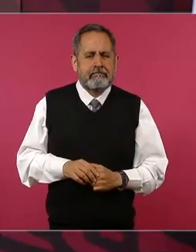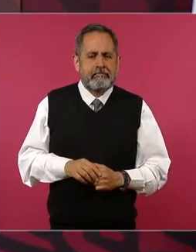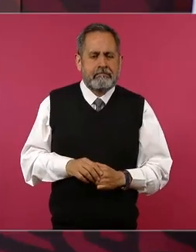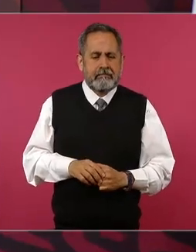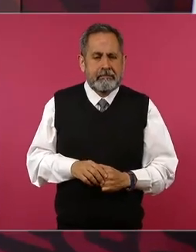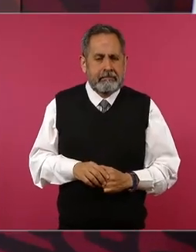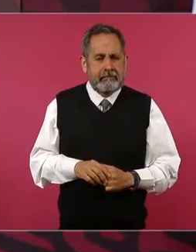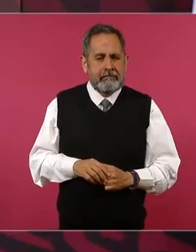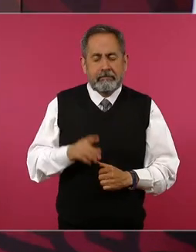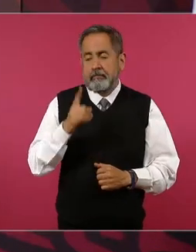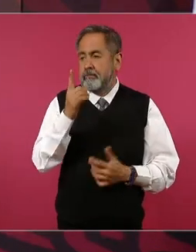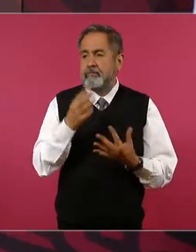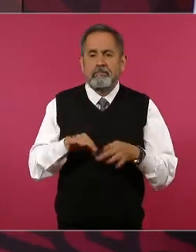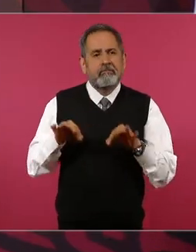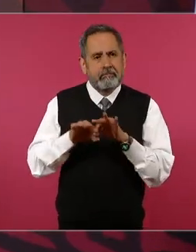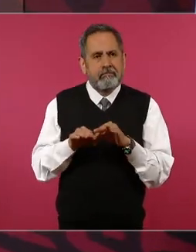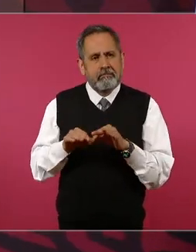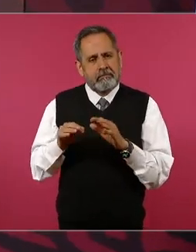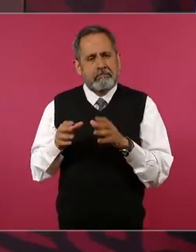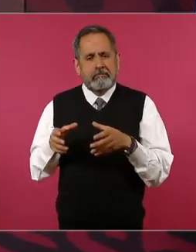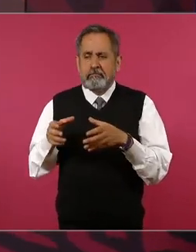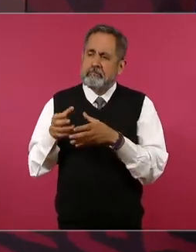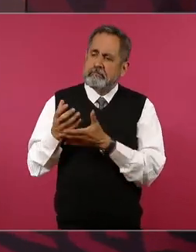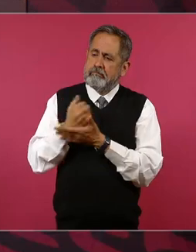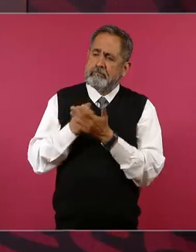y lo importante de